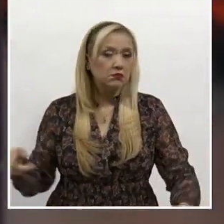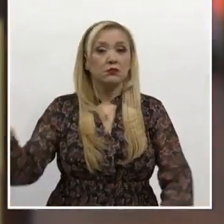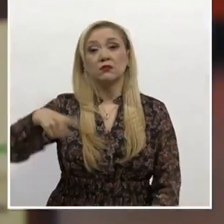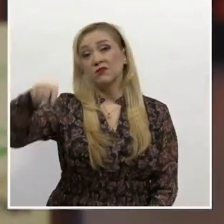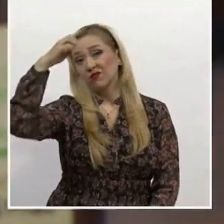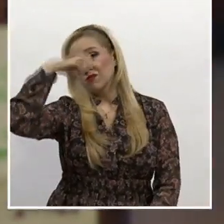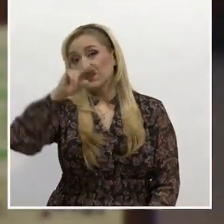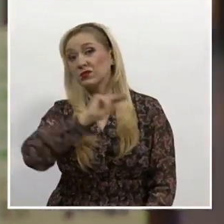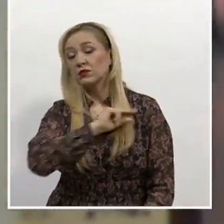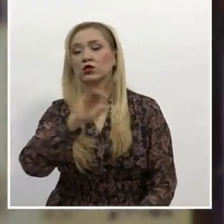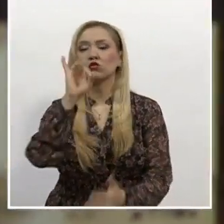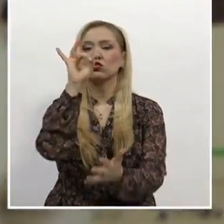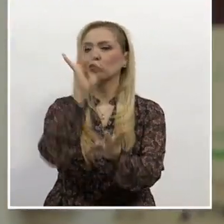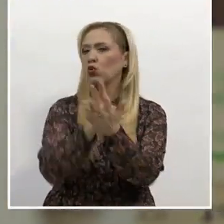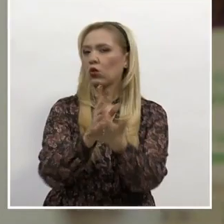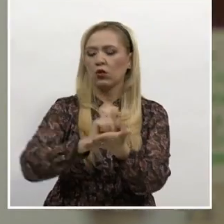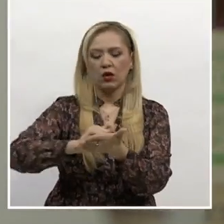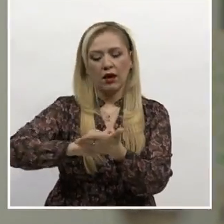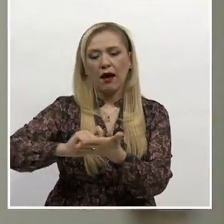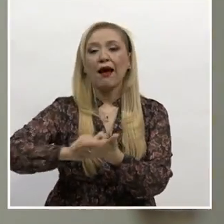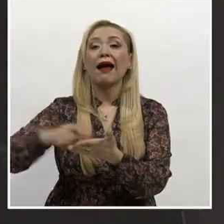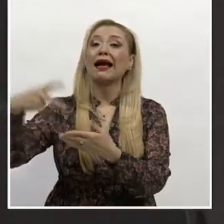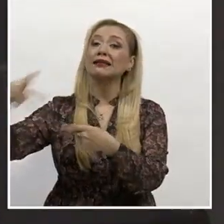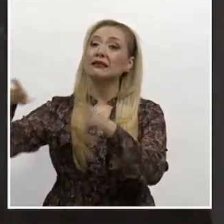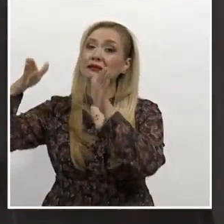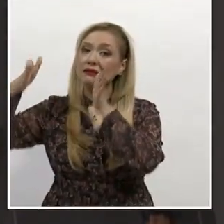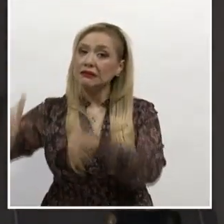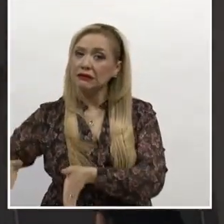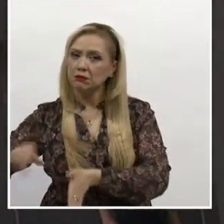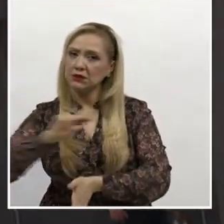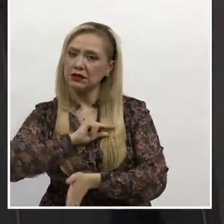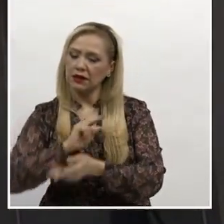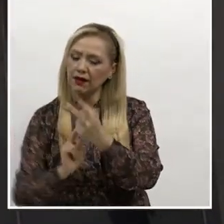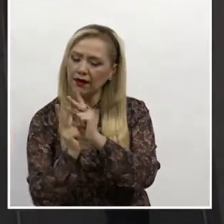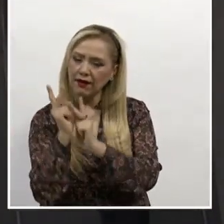en la materia solo pueden prescribir medicamentos de su especialidad.